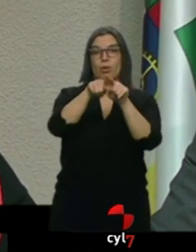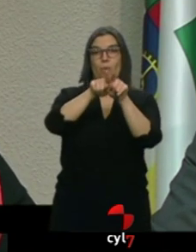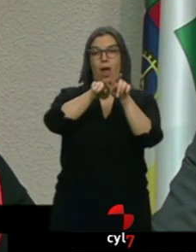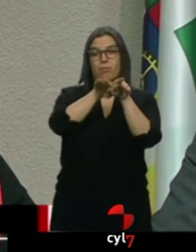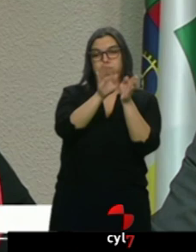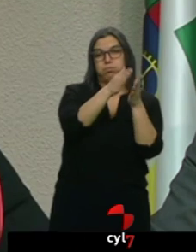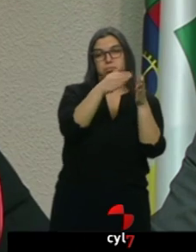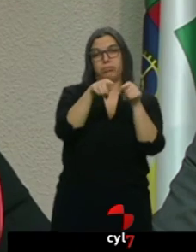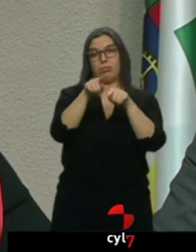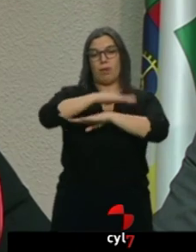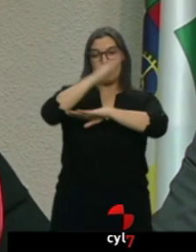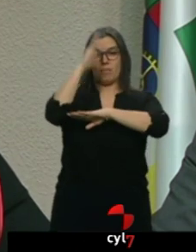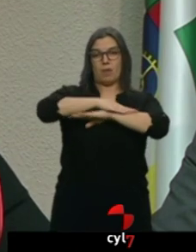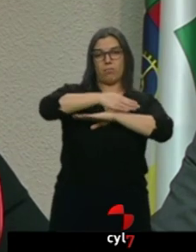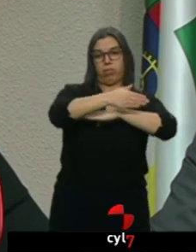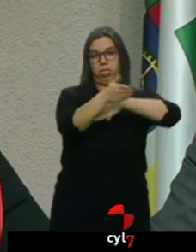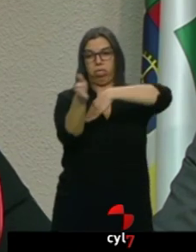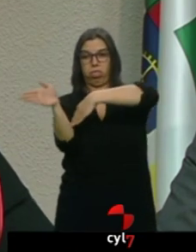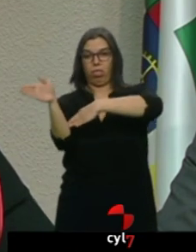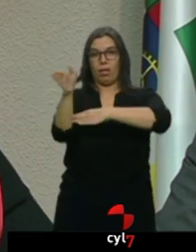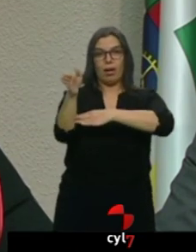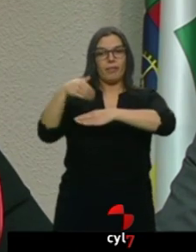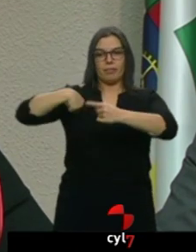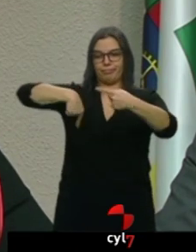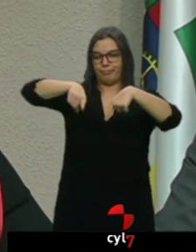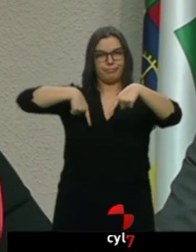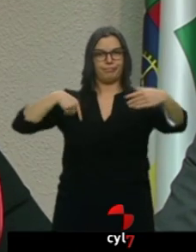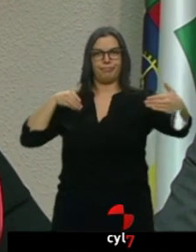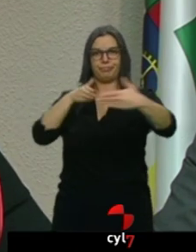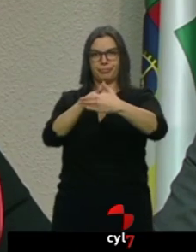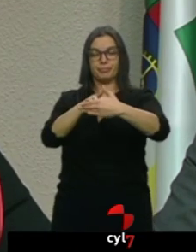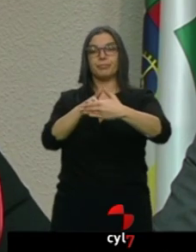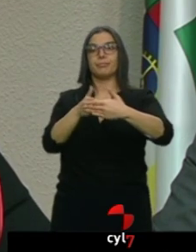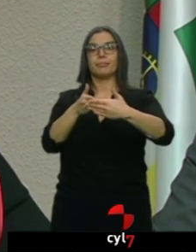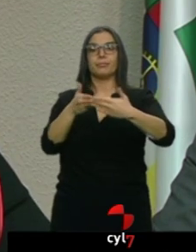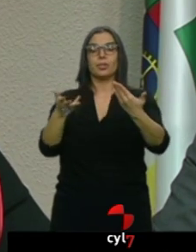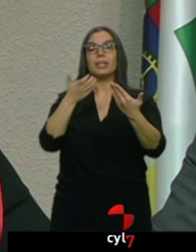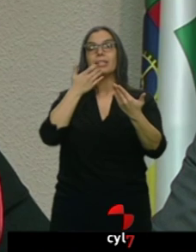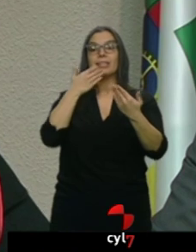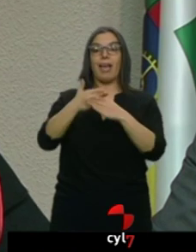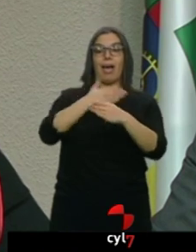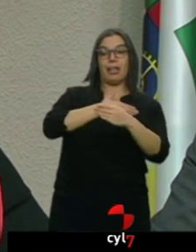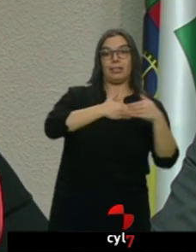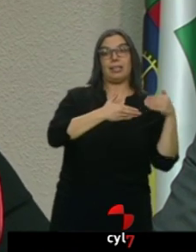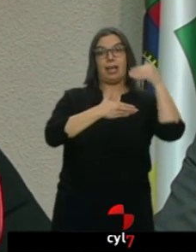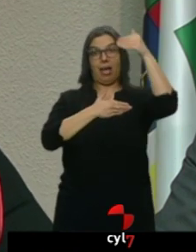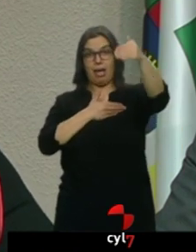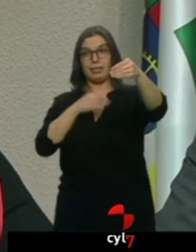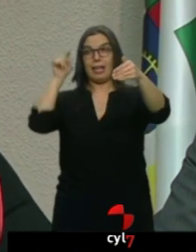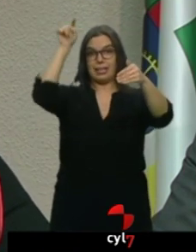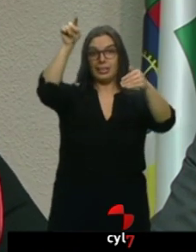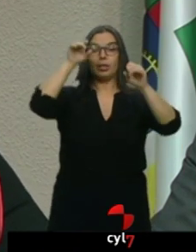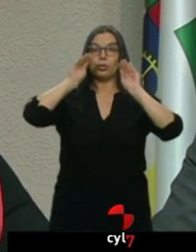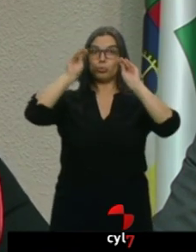deje inhabilitada la vía para el tráfico. Si el embolsamiento se produce a tiempo en las zonas previstas, tanto en Palencia como en